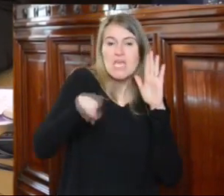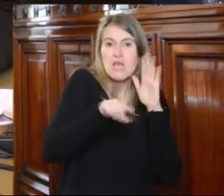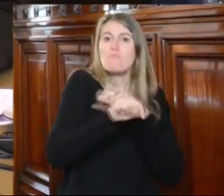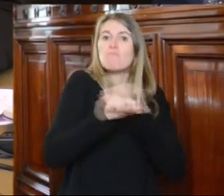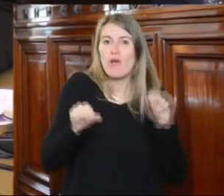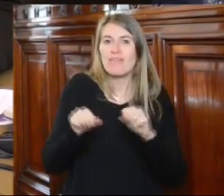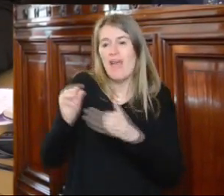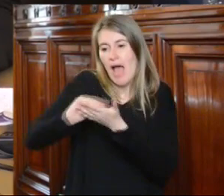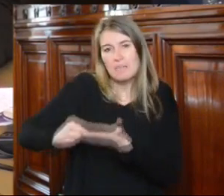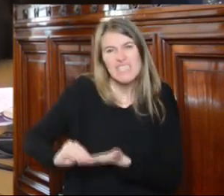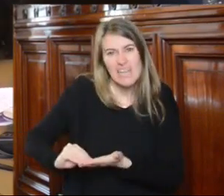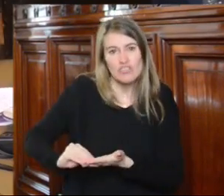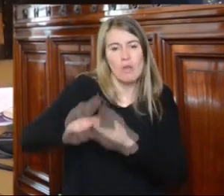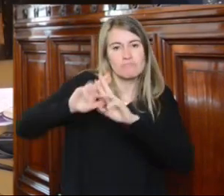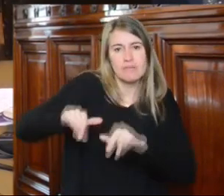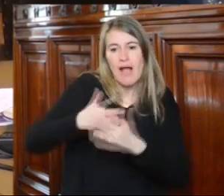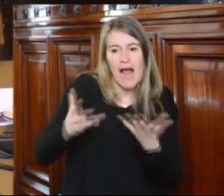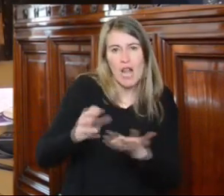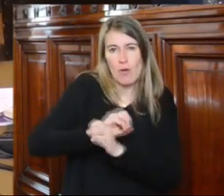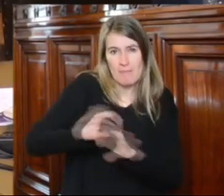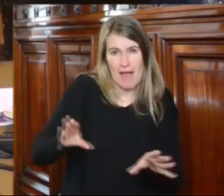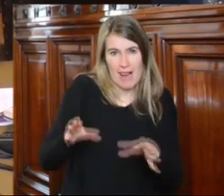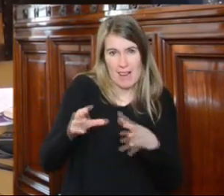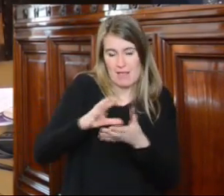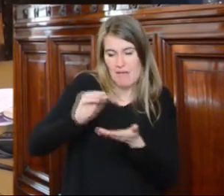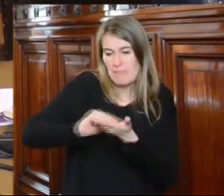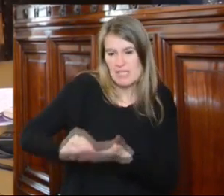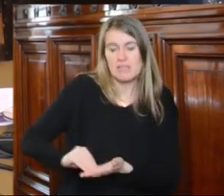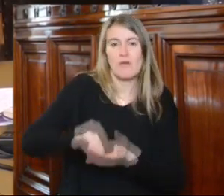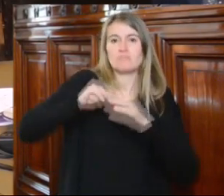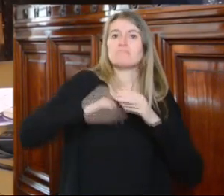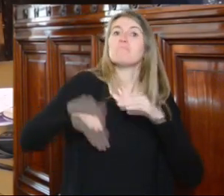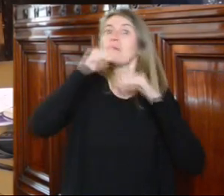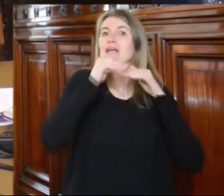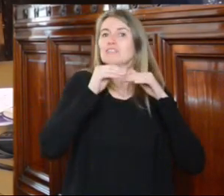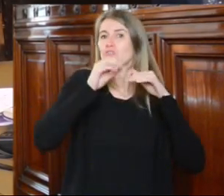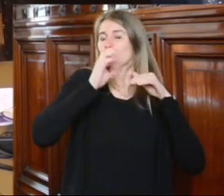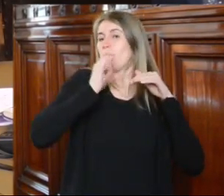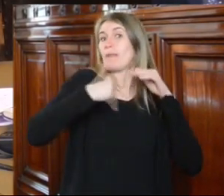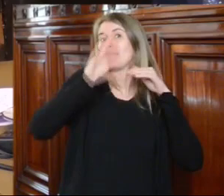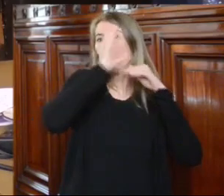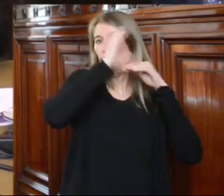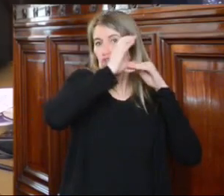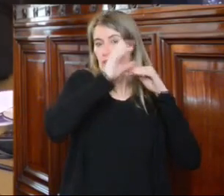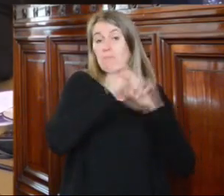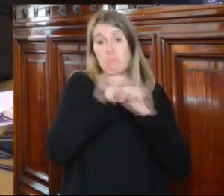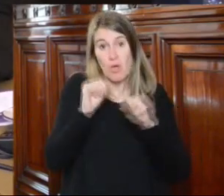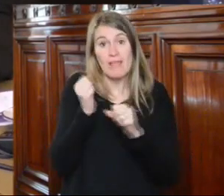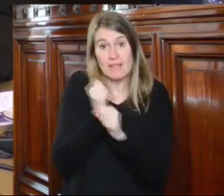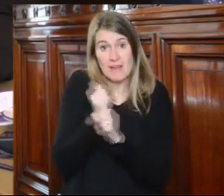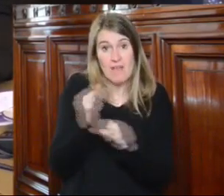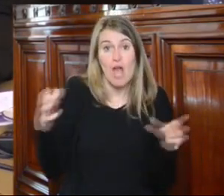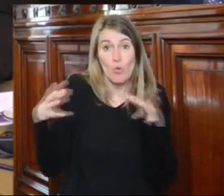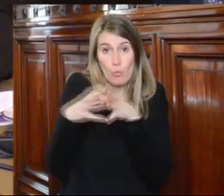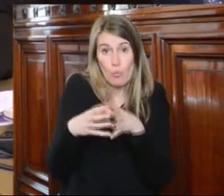actos administrativos definitivos dictados por el estado para que efectivamente trabajen como órganos complementarios y tal